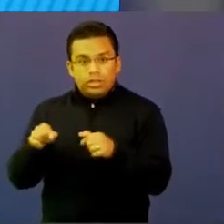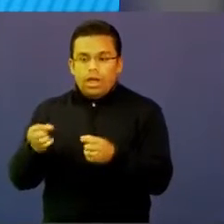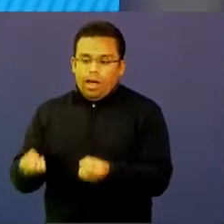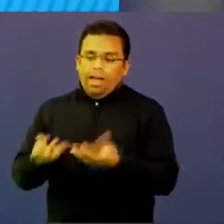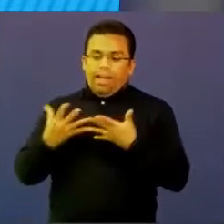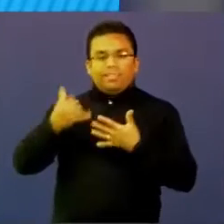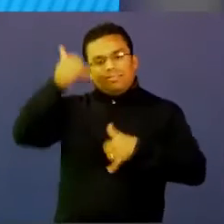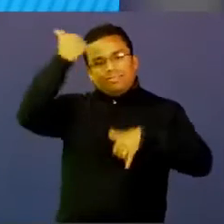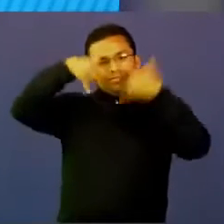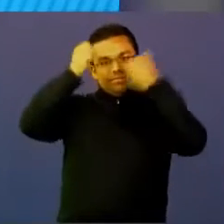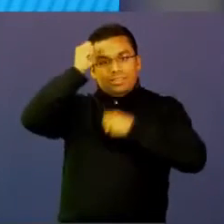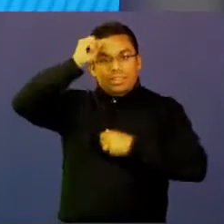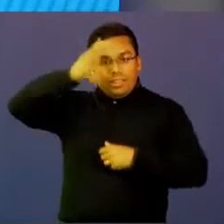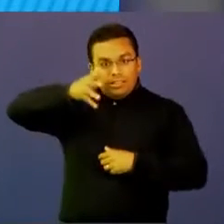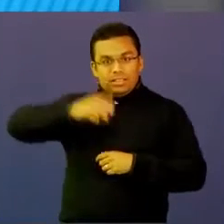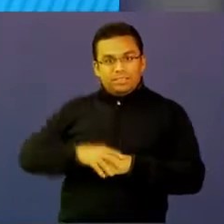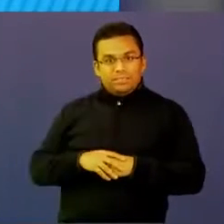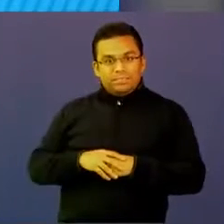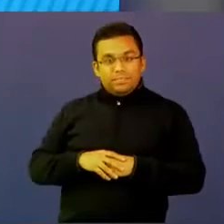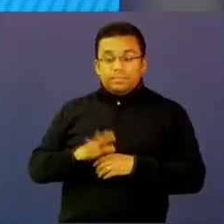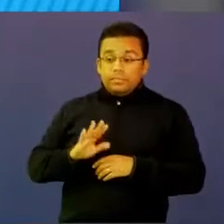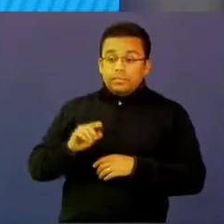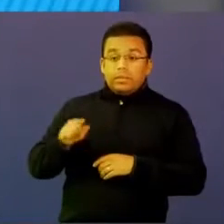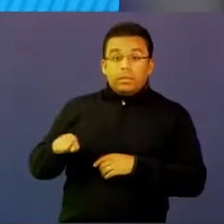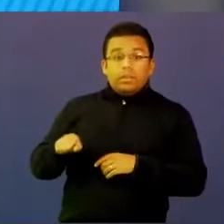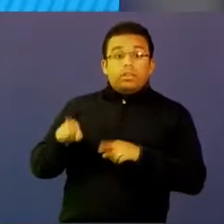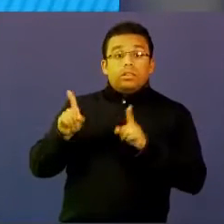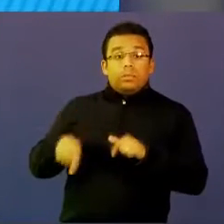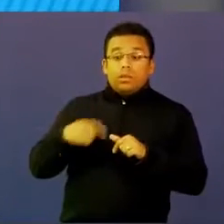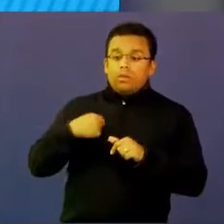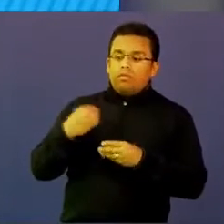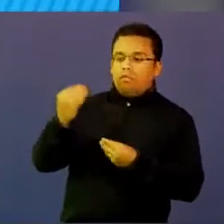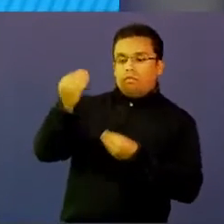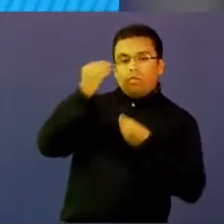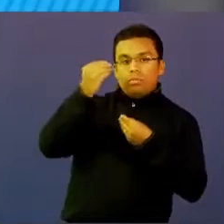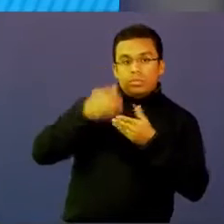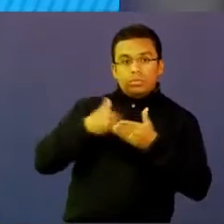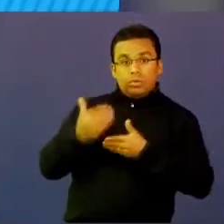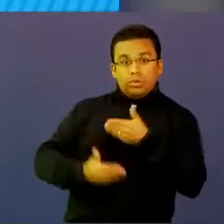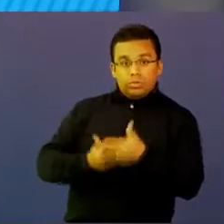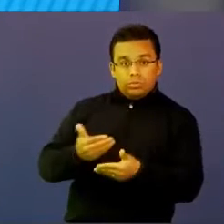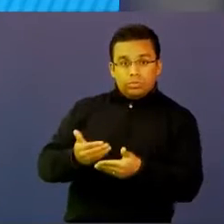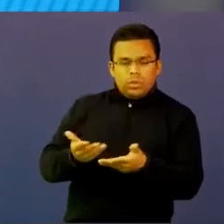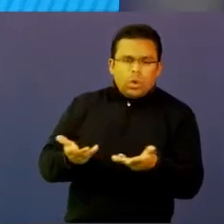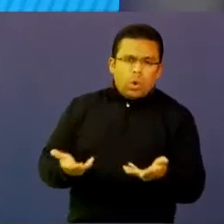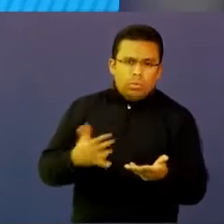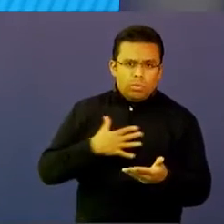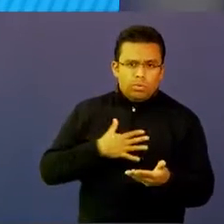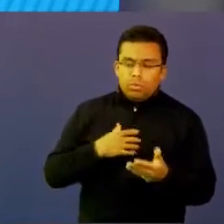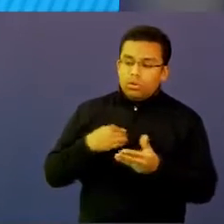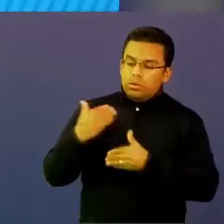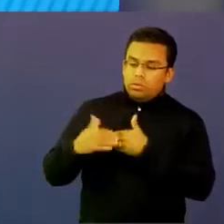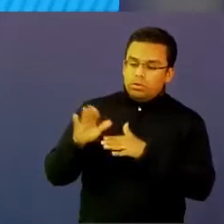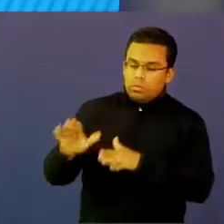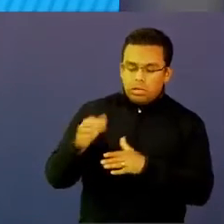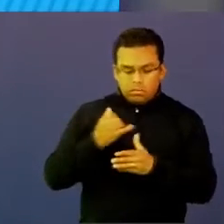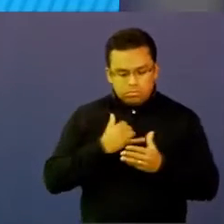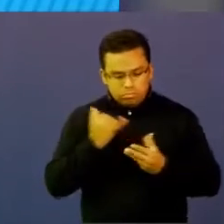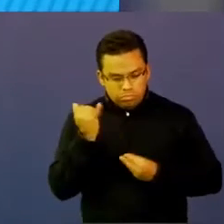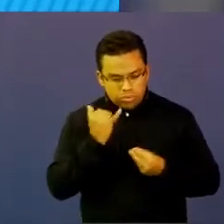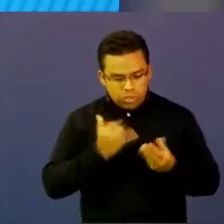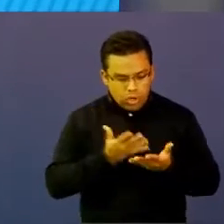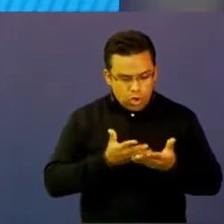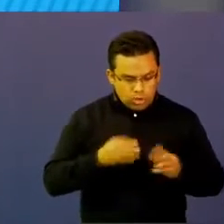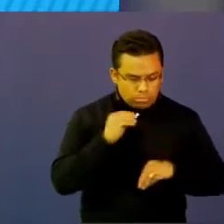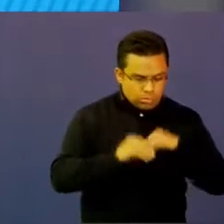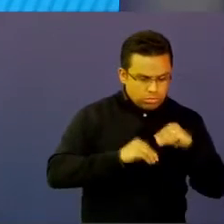tarea quien se enfrenta a un proceso de formación y es diseñar los artefactos para que